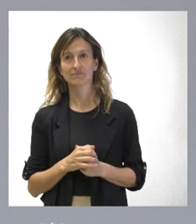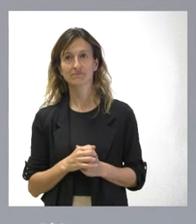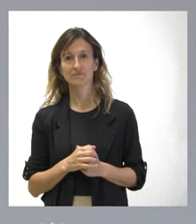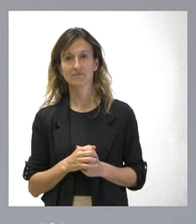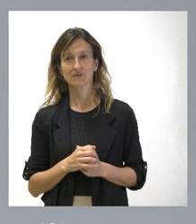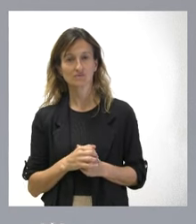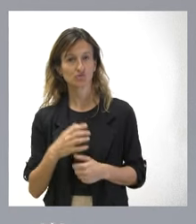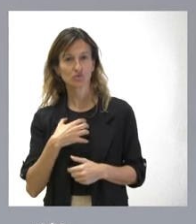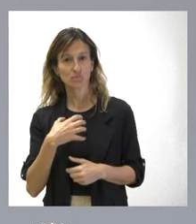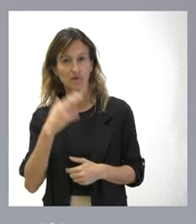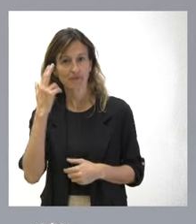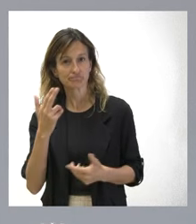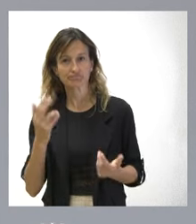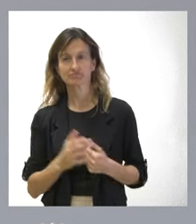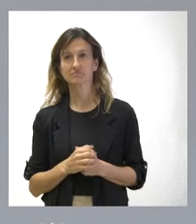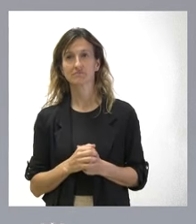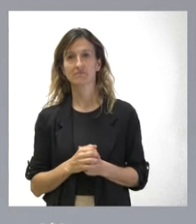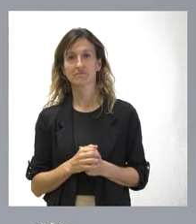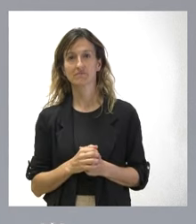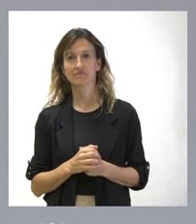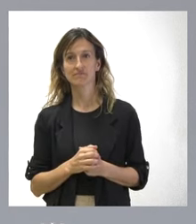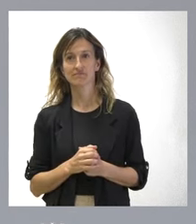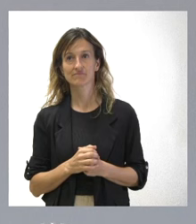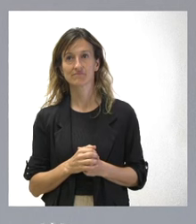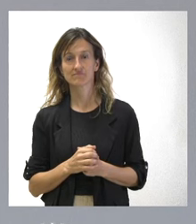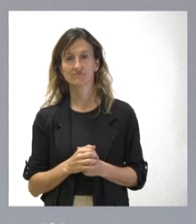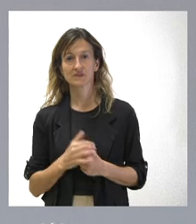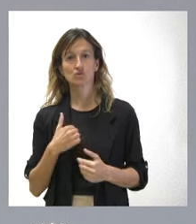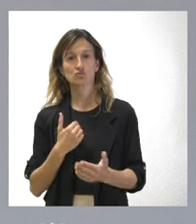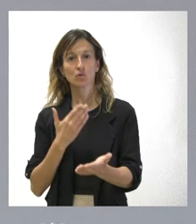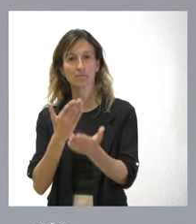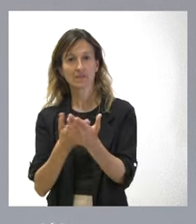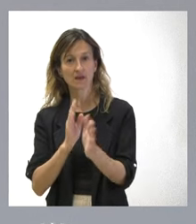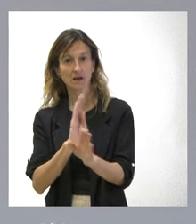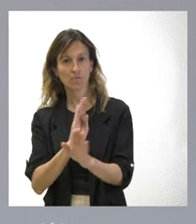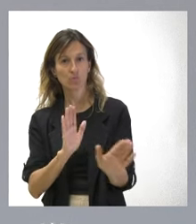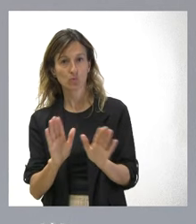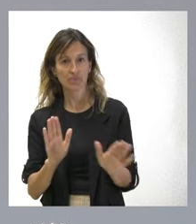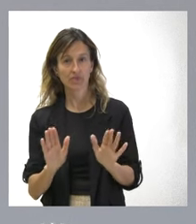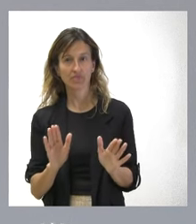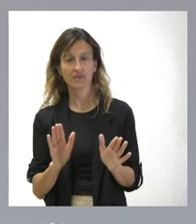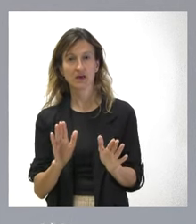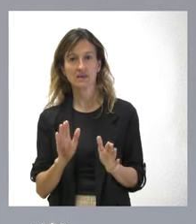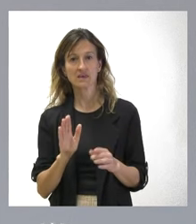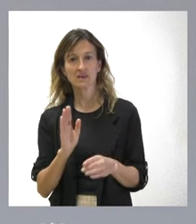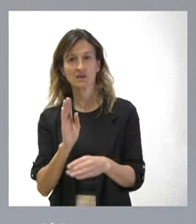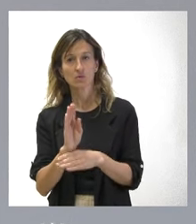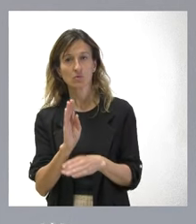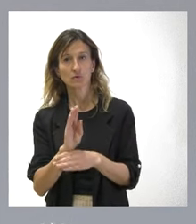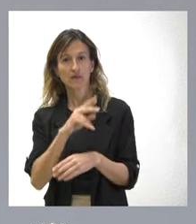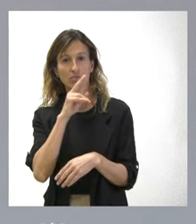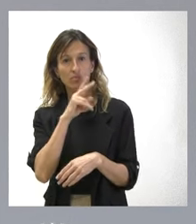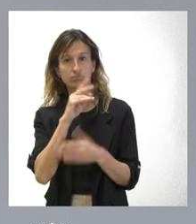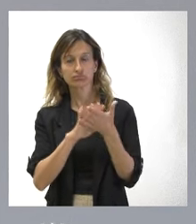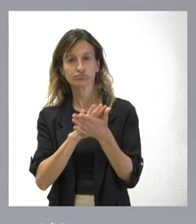intolerable. Como poco, yo le pediría prudencia y contención al delegado del Gobierno en este tipo